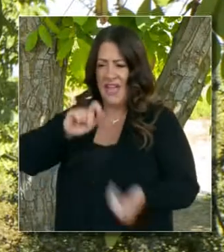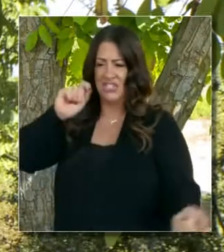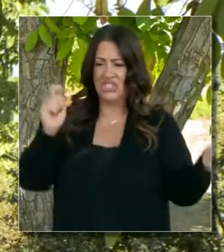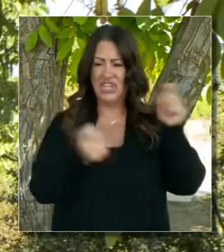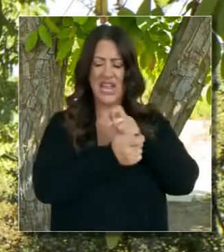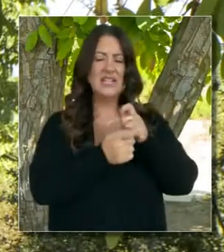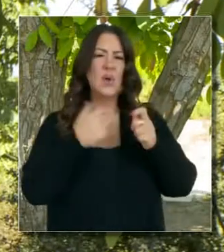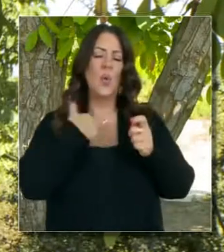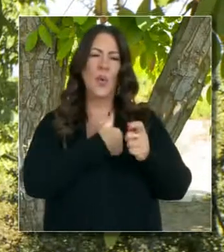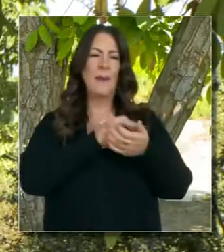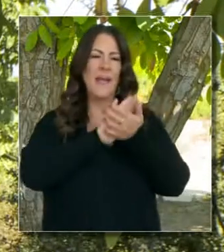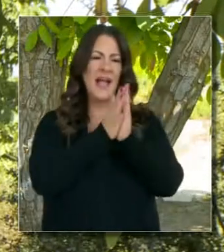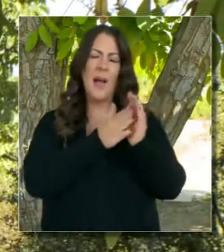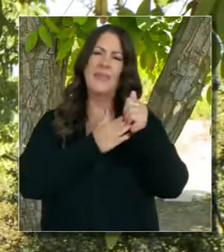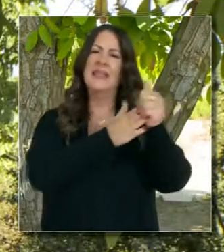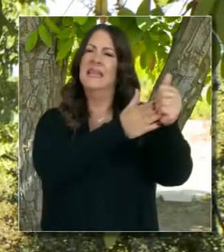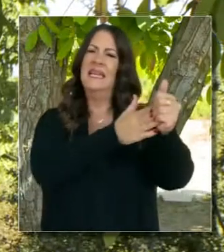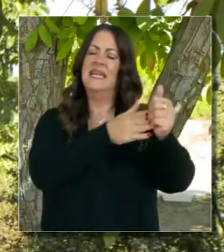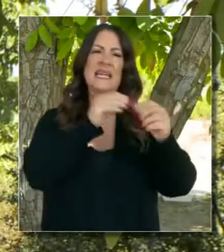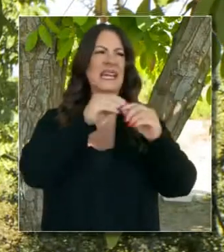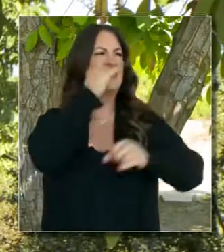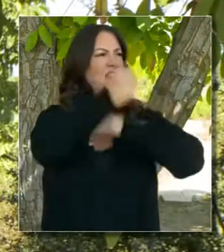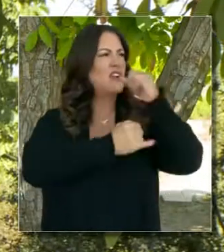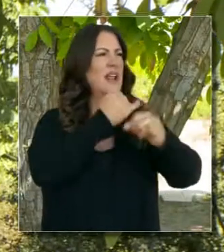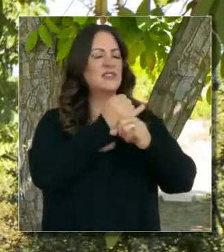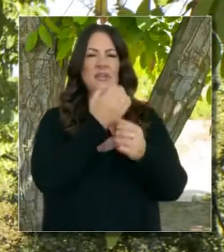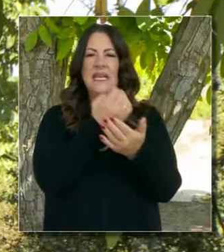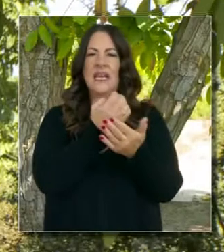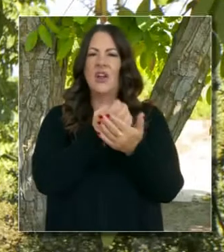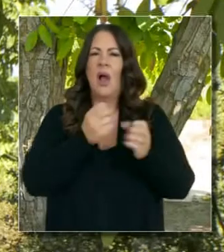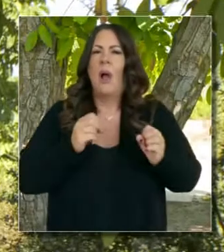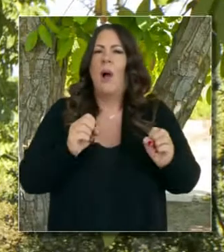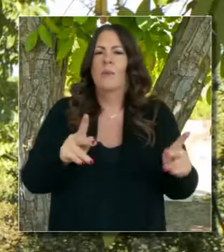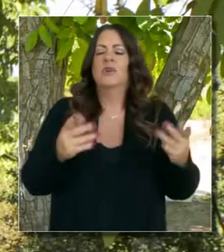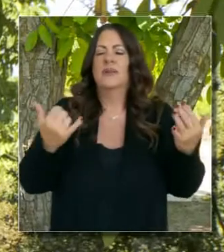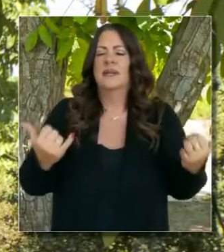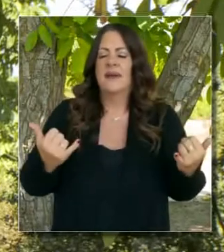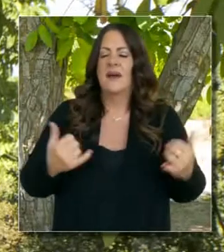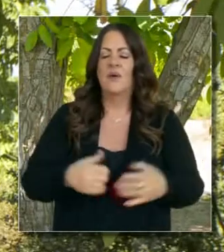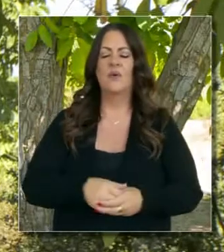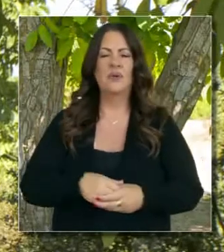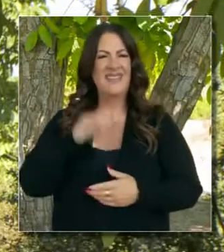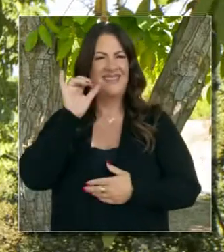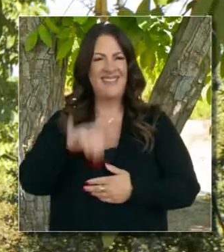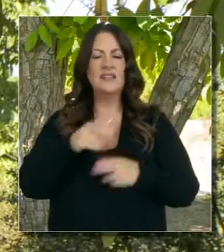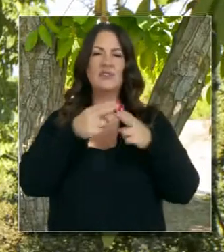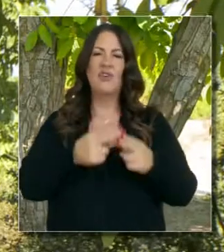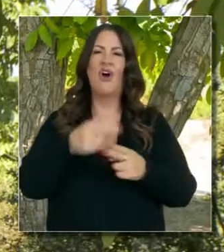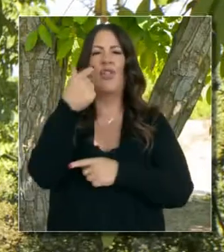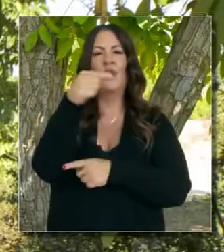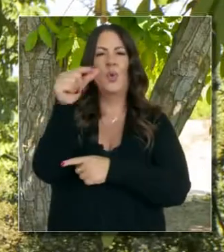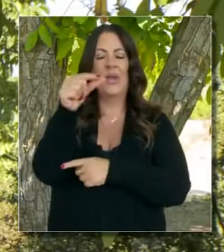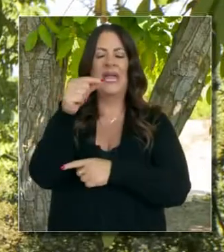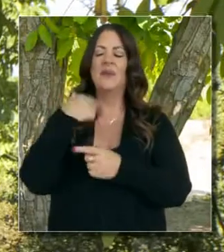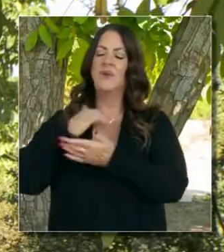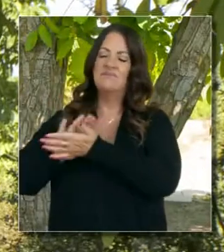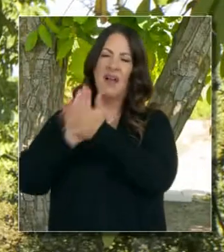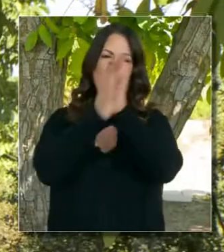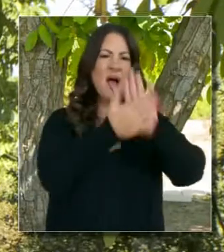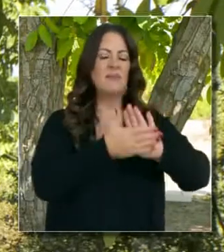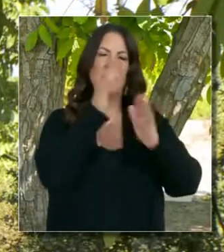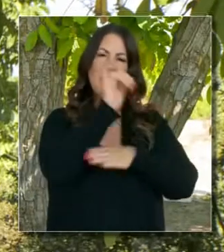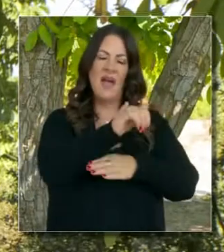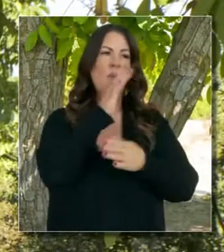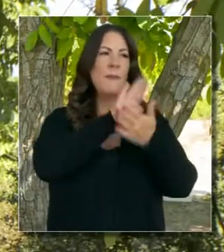economía de una forma verde, ecológica y ser líderes en la próxima oportunidad internacional. Y ese es el sector